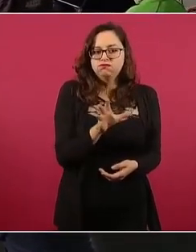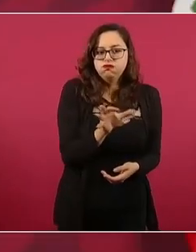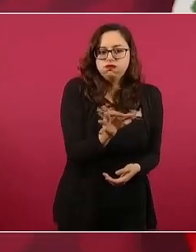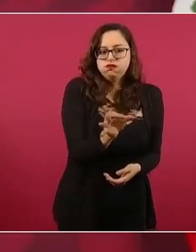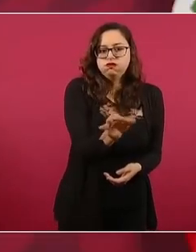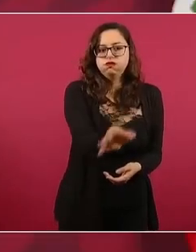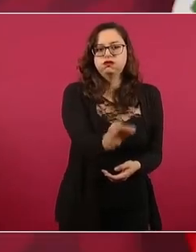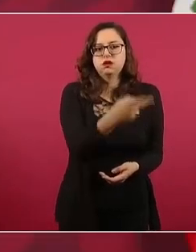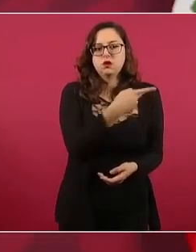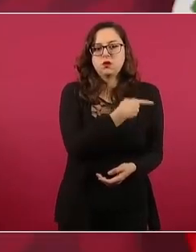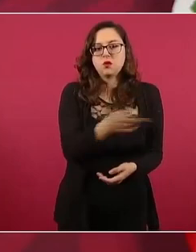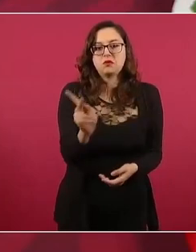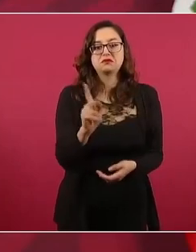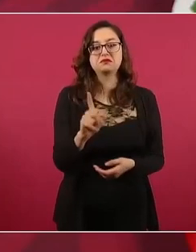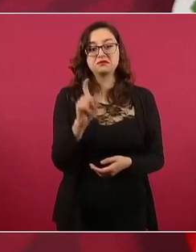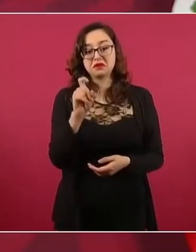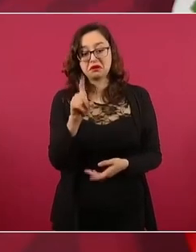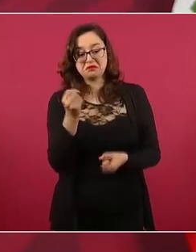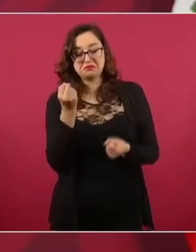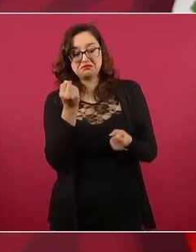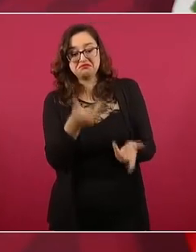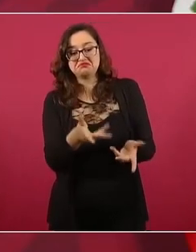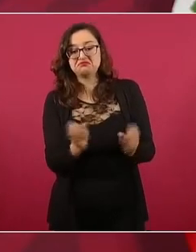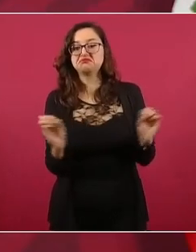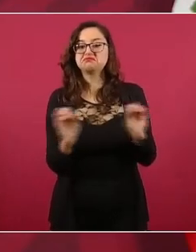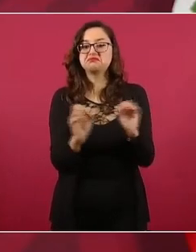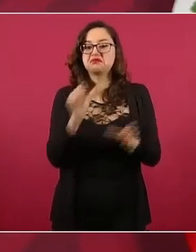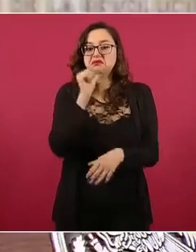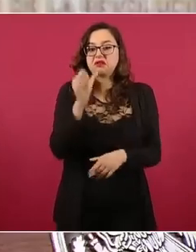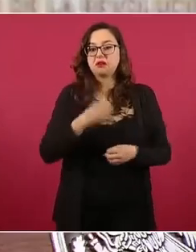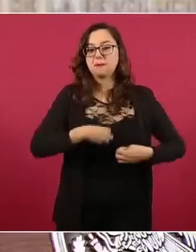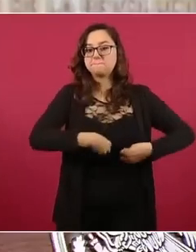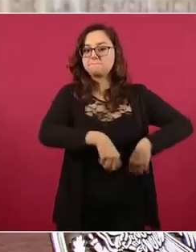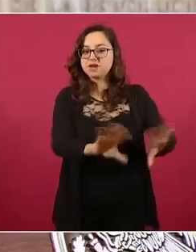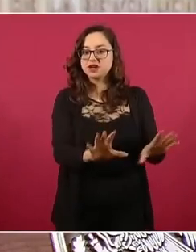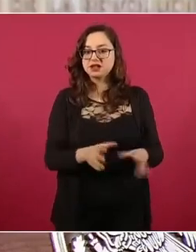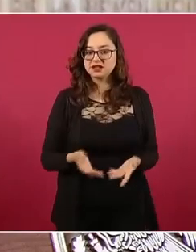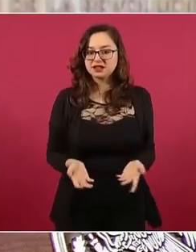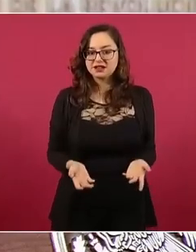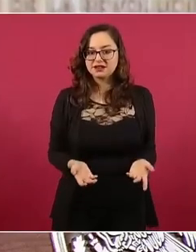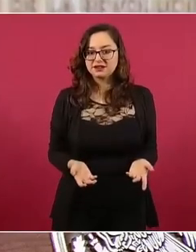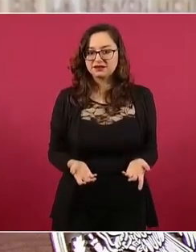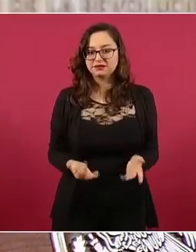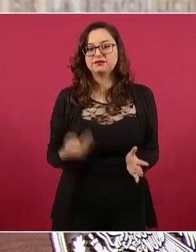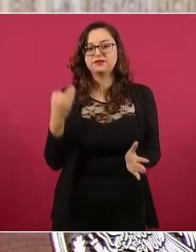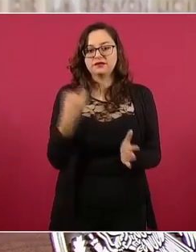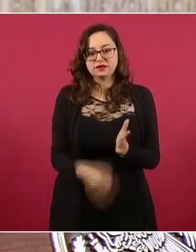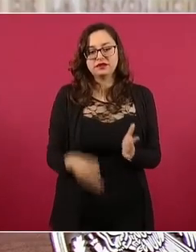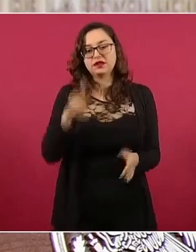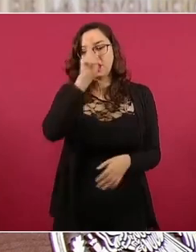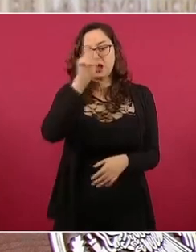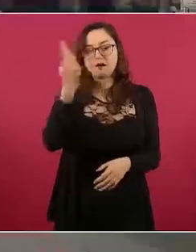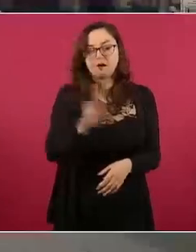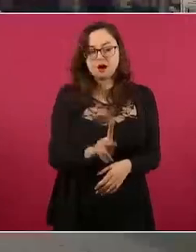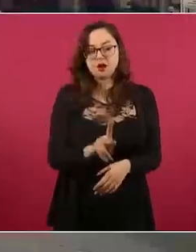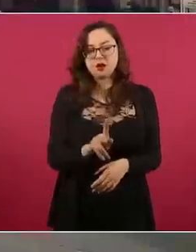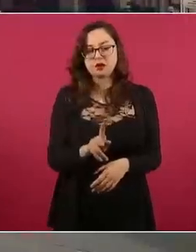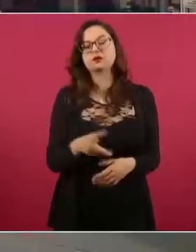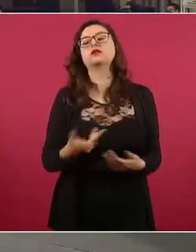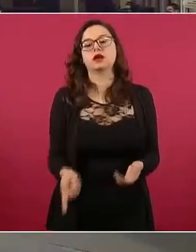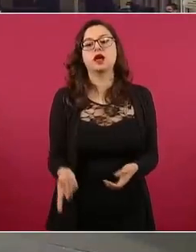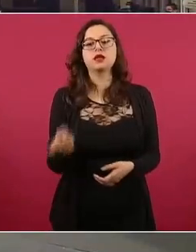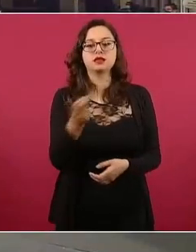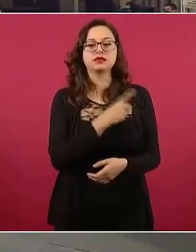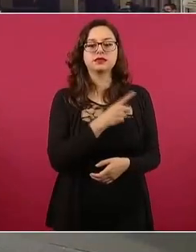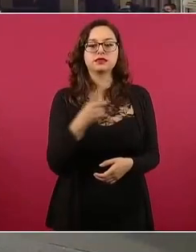más pobres no hay agua, ahí es donde está escaseando más y es donde va